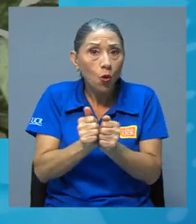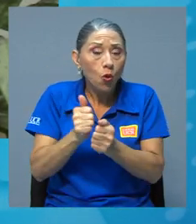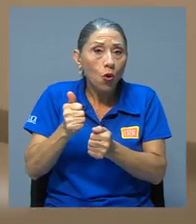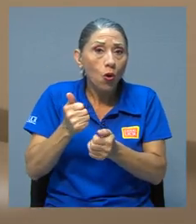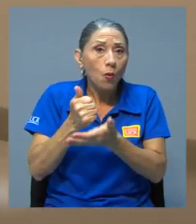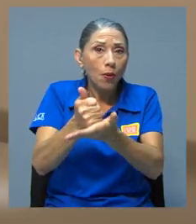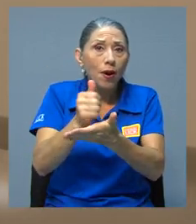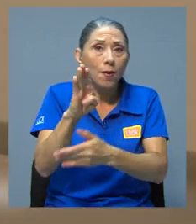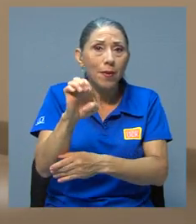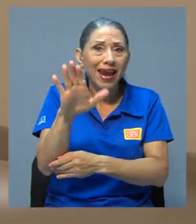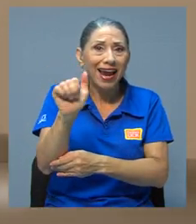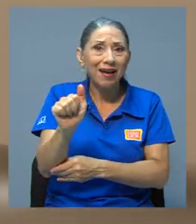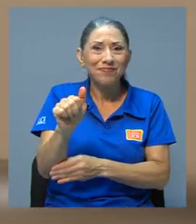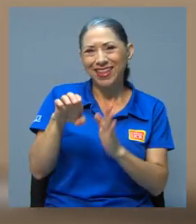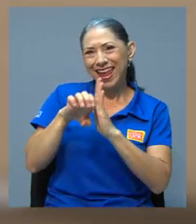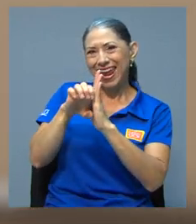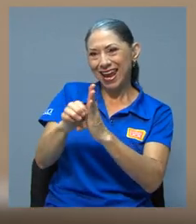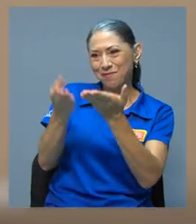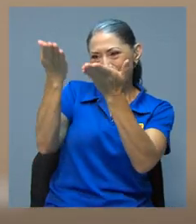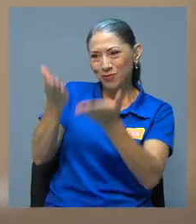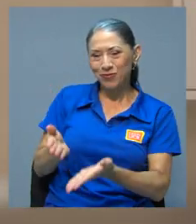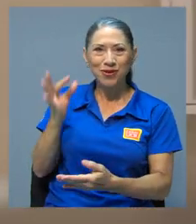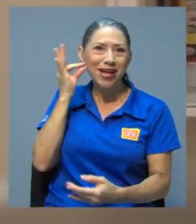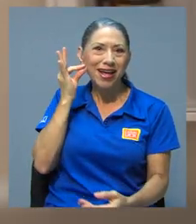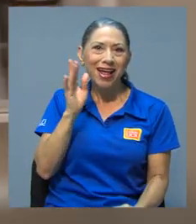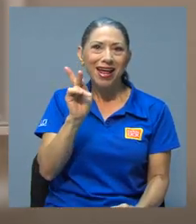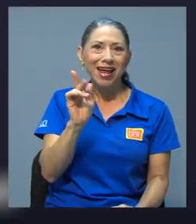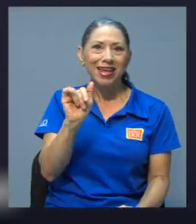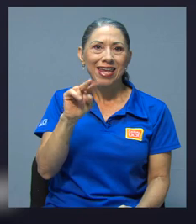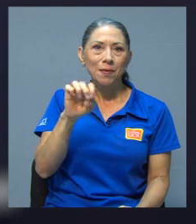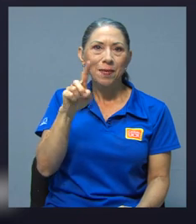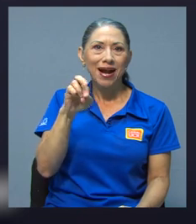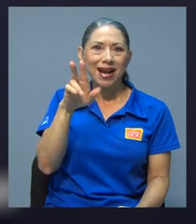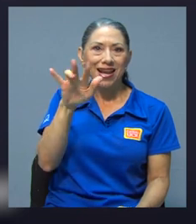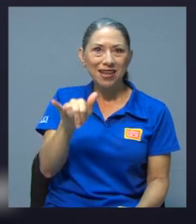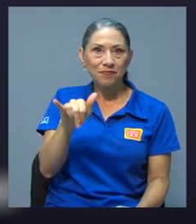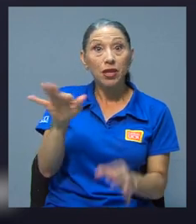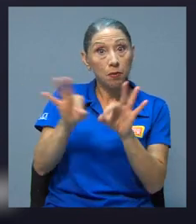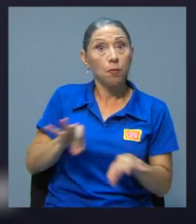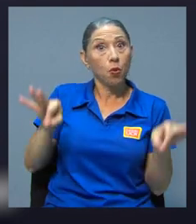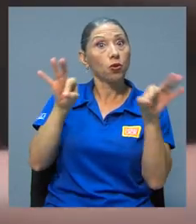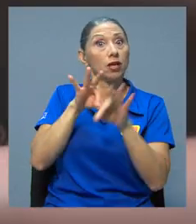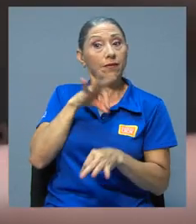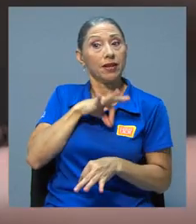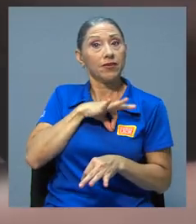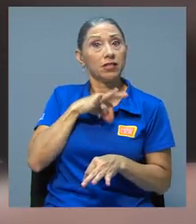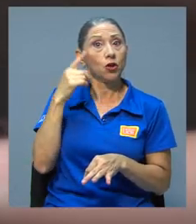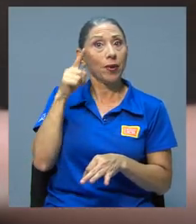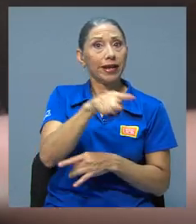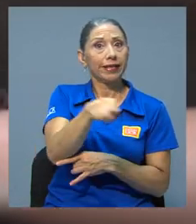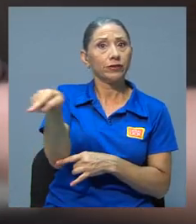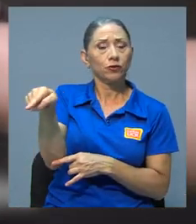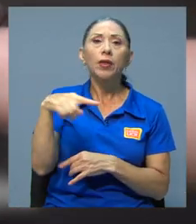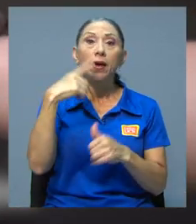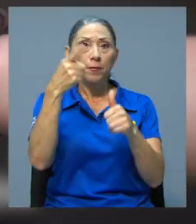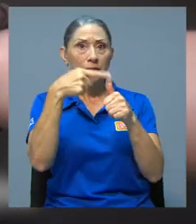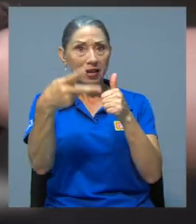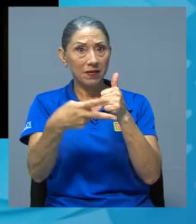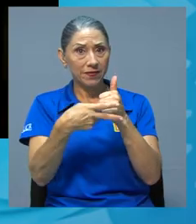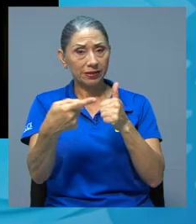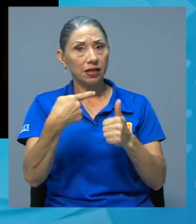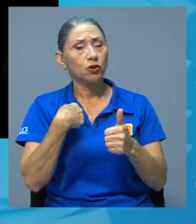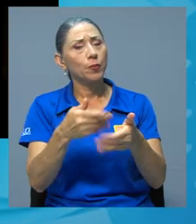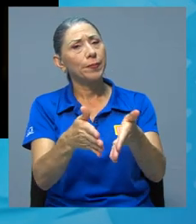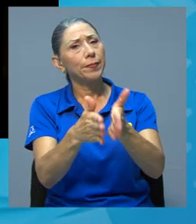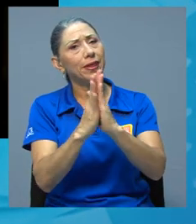becada. Kimberly es un claro ejemplo de la importancia de este beneficio para la comunidad estudiantil. La primera vez que